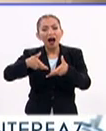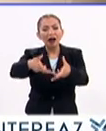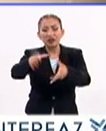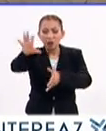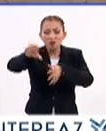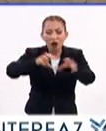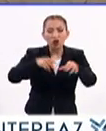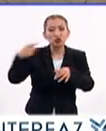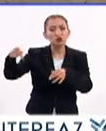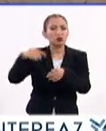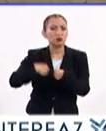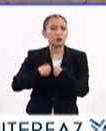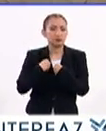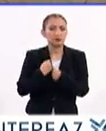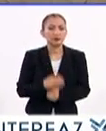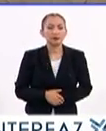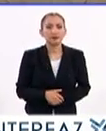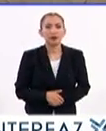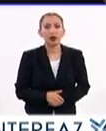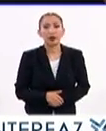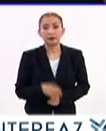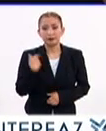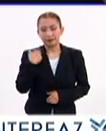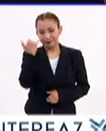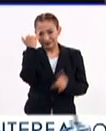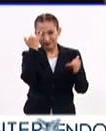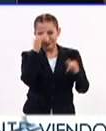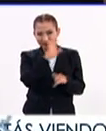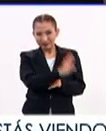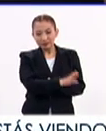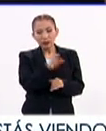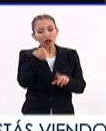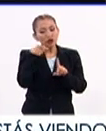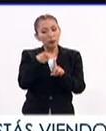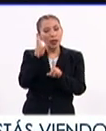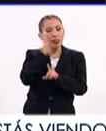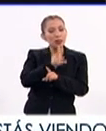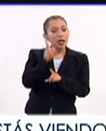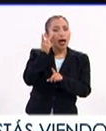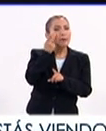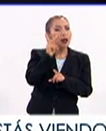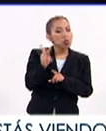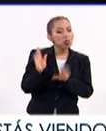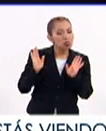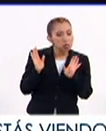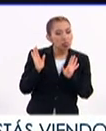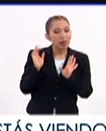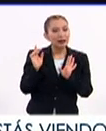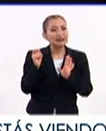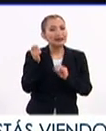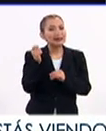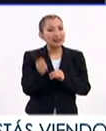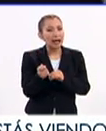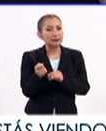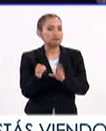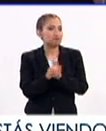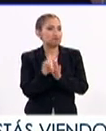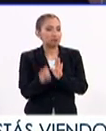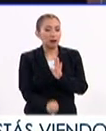ciudad o en su hábitat natural. Su discurso va hacia la experimentación que implica